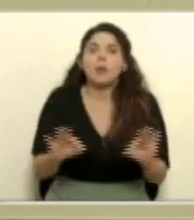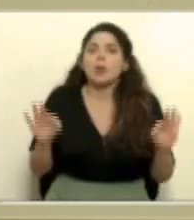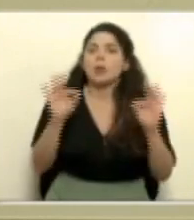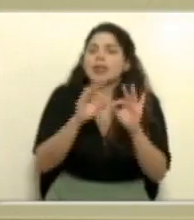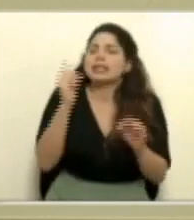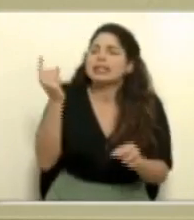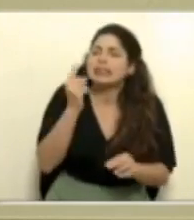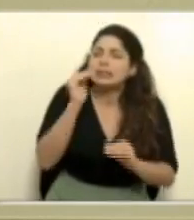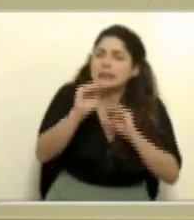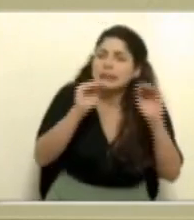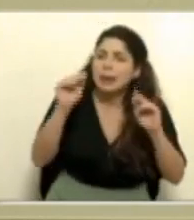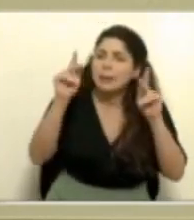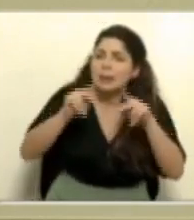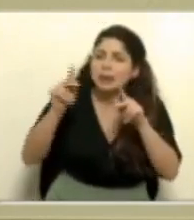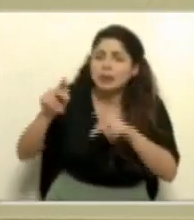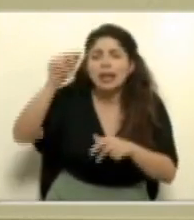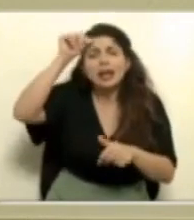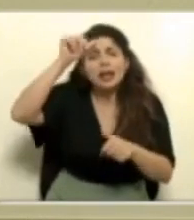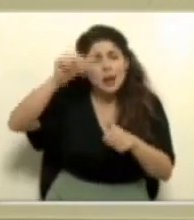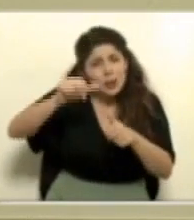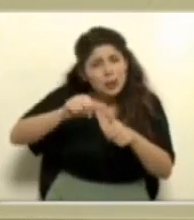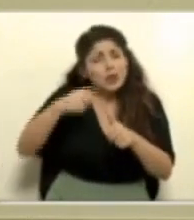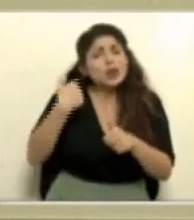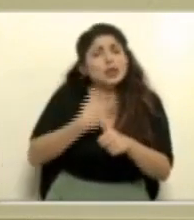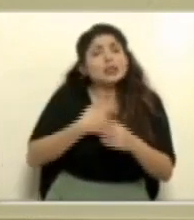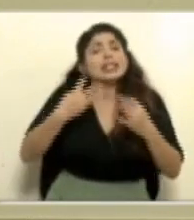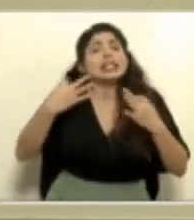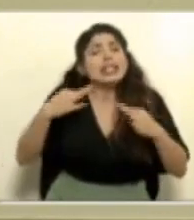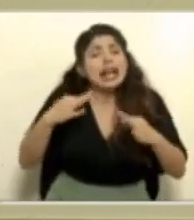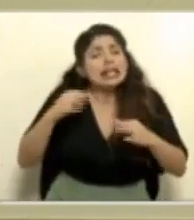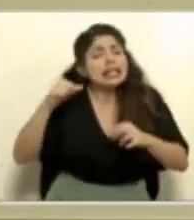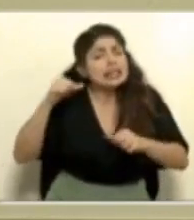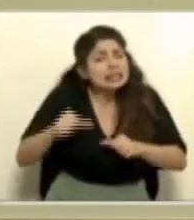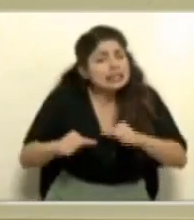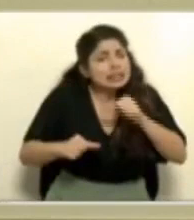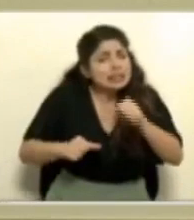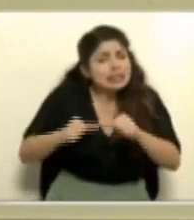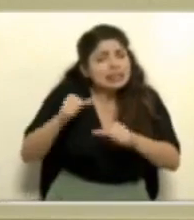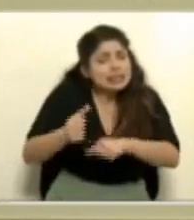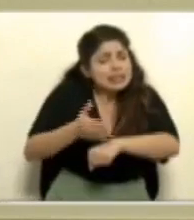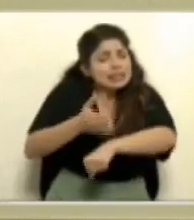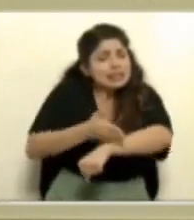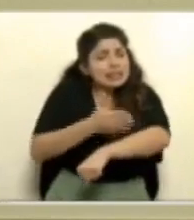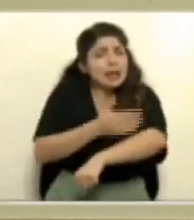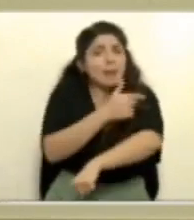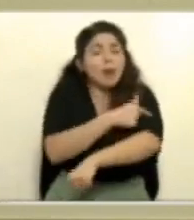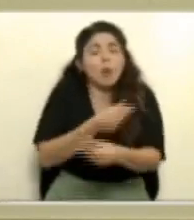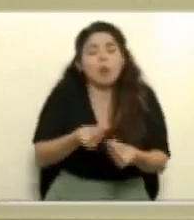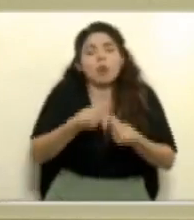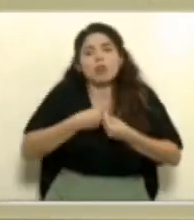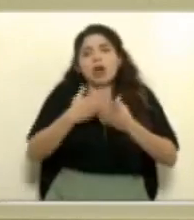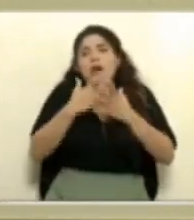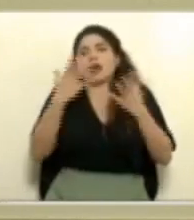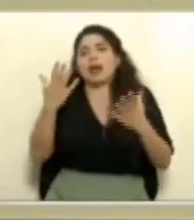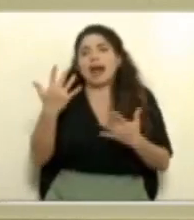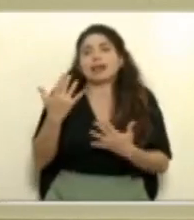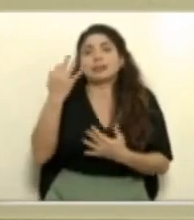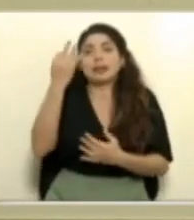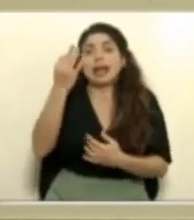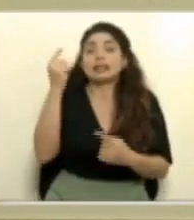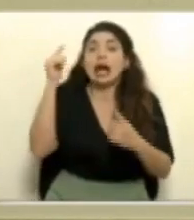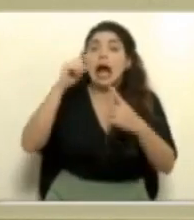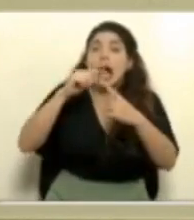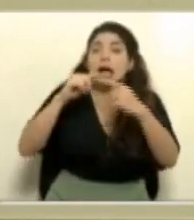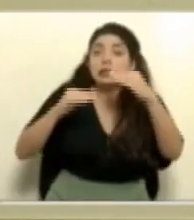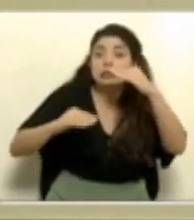siempre recordarle a las personas, o sea, estamos tratando de avanzar con la vacunación, que eso representa una esperanza enorme cuando ya alcancemos un 70%